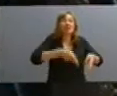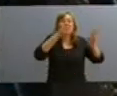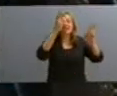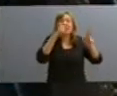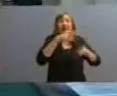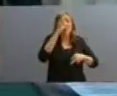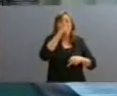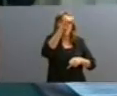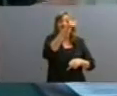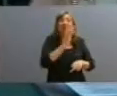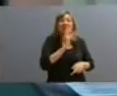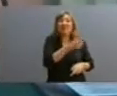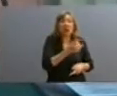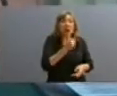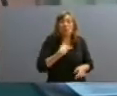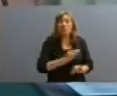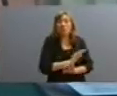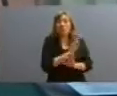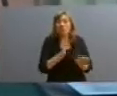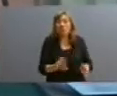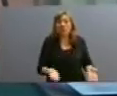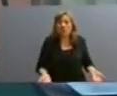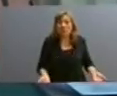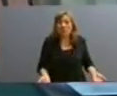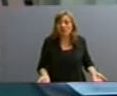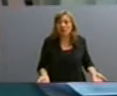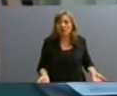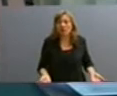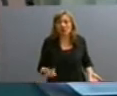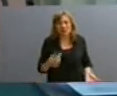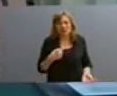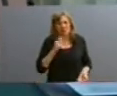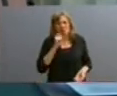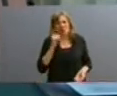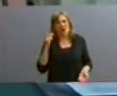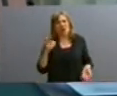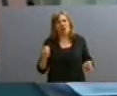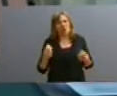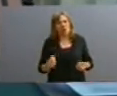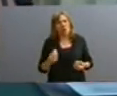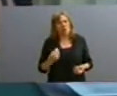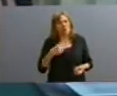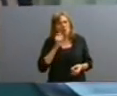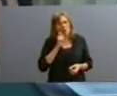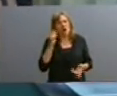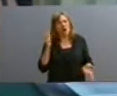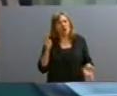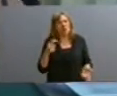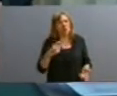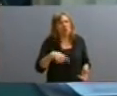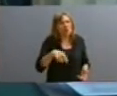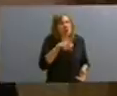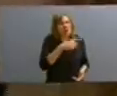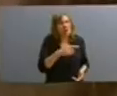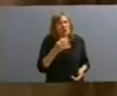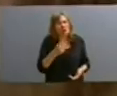de la embajada de Israel. Y yo vuelvo a repetir, a mí me llama poderosamente la atención que no se estén preocupando por lo